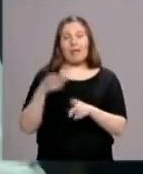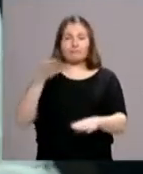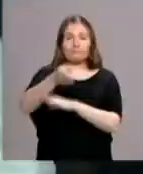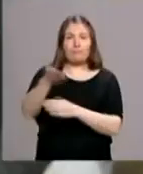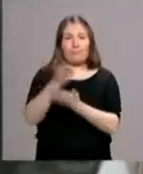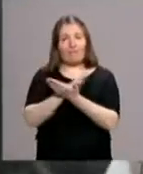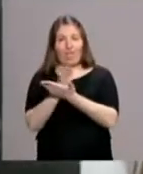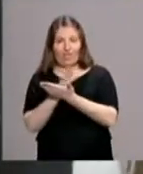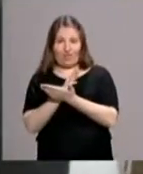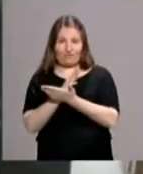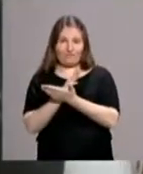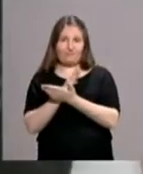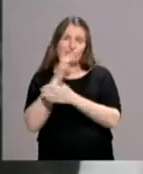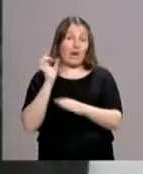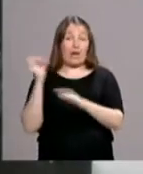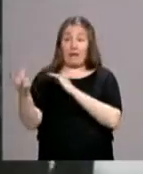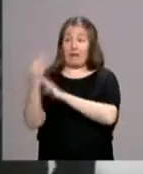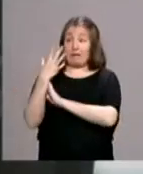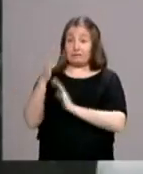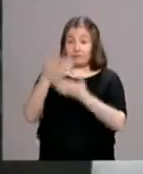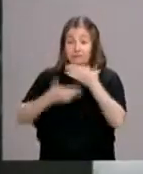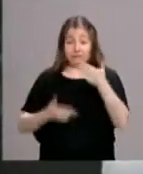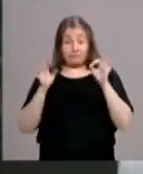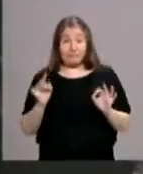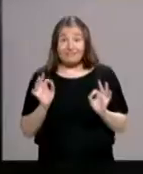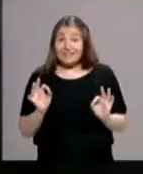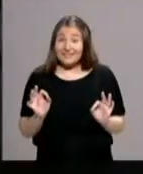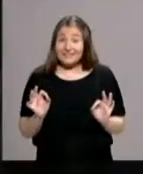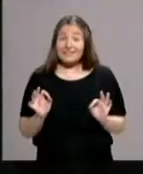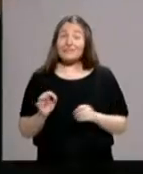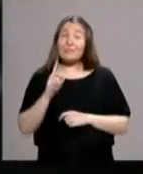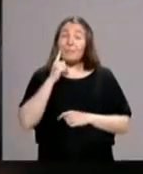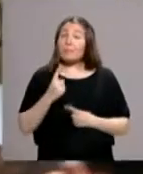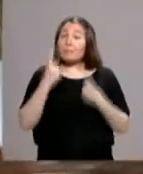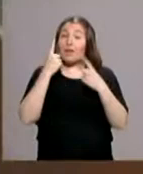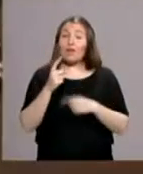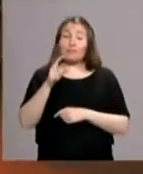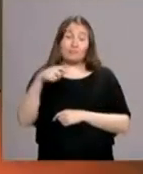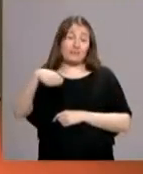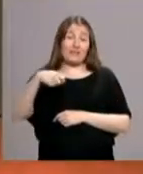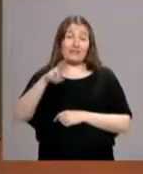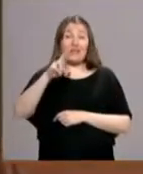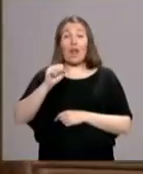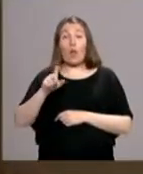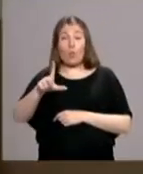carta. Y así fue, porque vi primero al presidente Raúl Castro, le llevé los